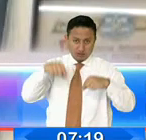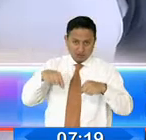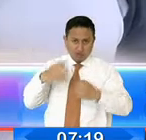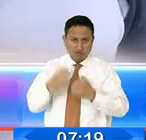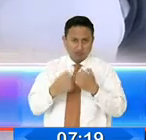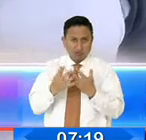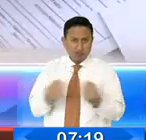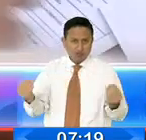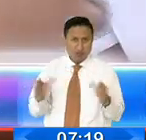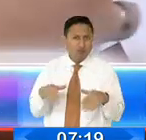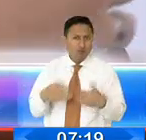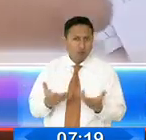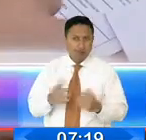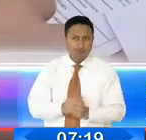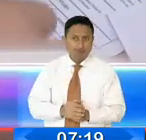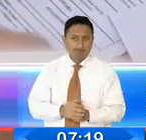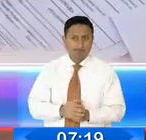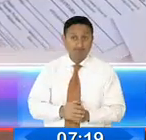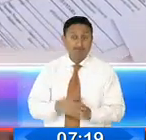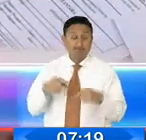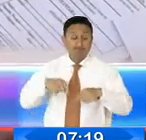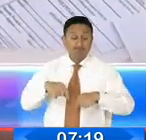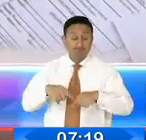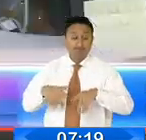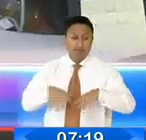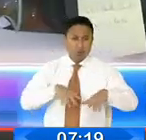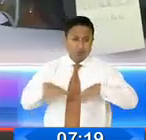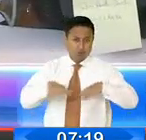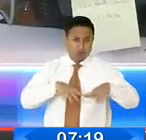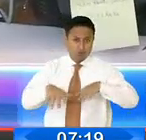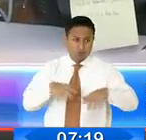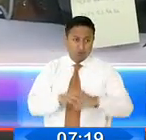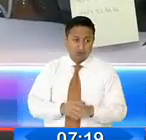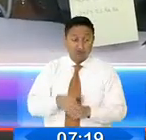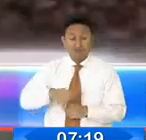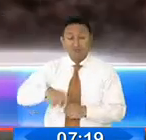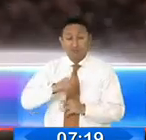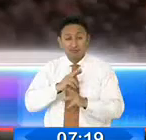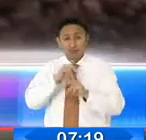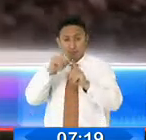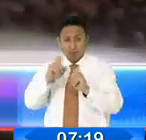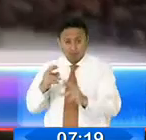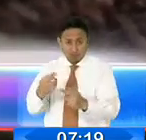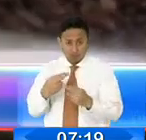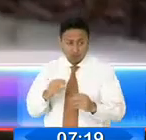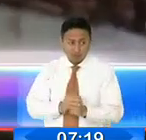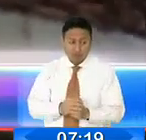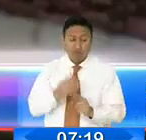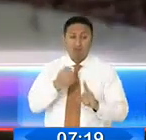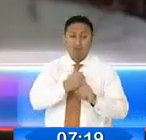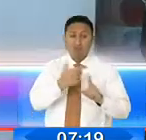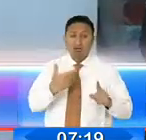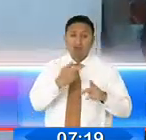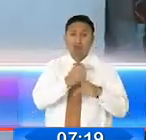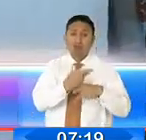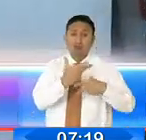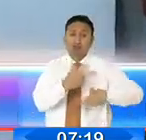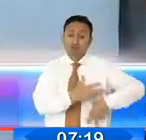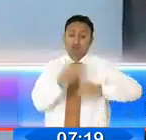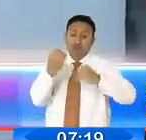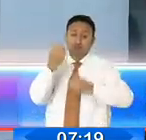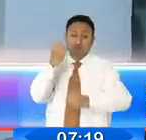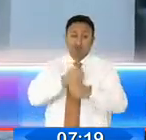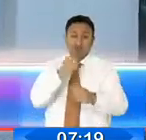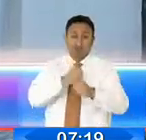caso. Aseguran que la demora en ejecutar los trámites y responder a las demandas genera impactos en exportaciones, empleo y